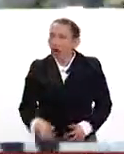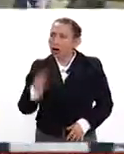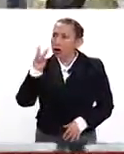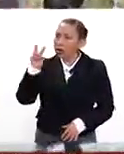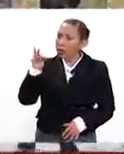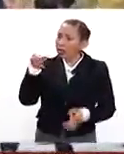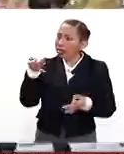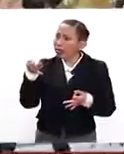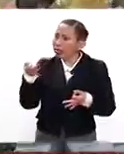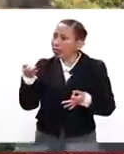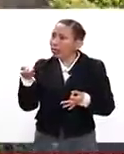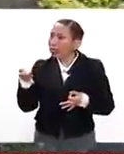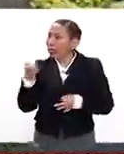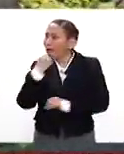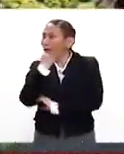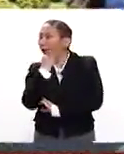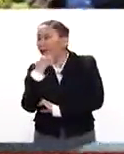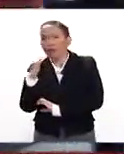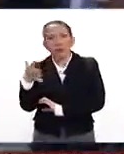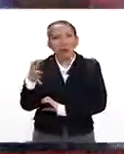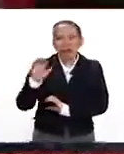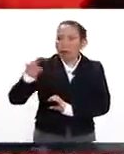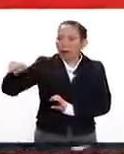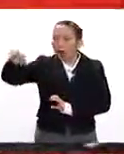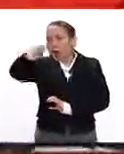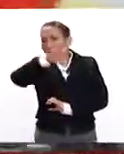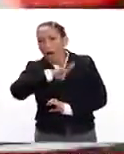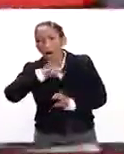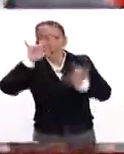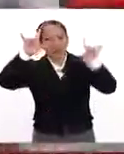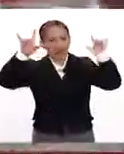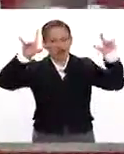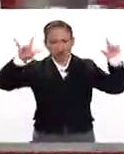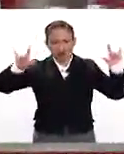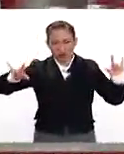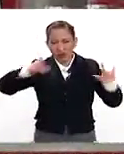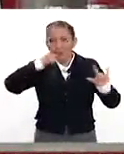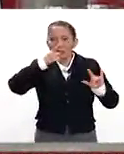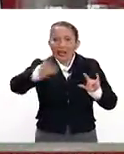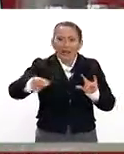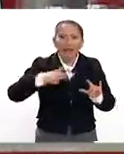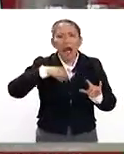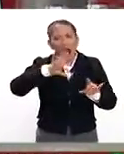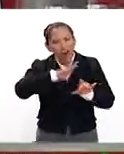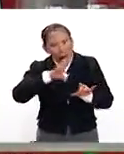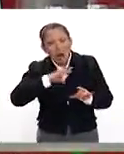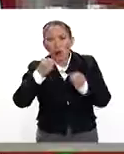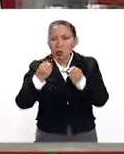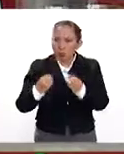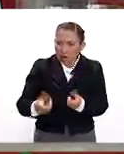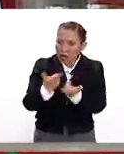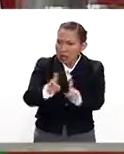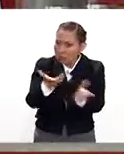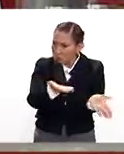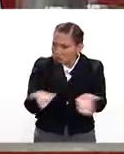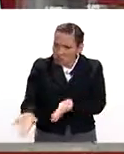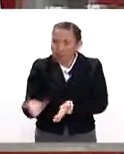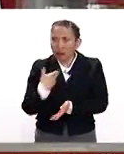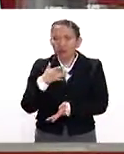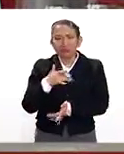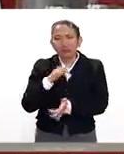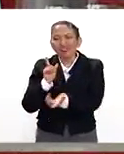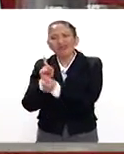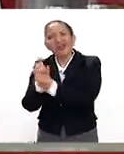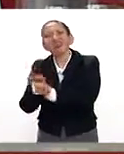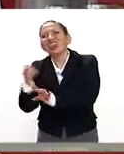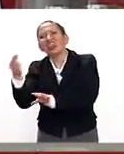llamó mucho la atención. Alrededor de la estación había unos letreritos, que si hay vacantes, hay vacantes, varios letreros, entonces me acerqué y